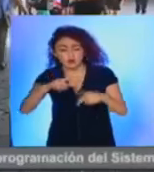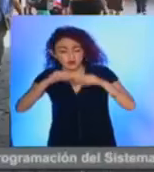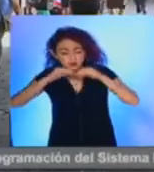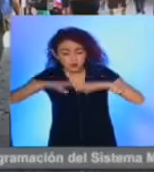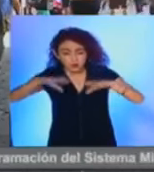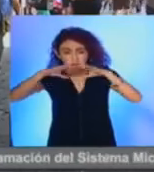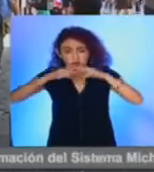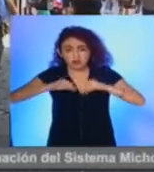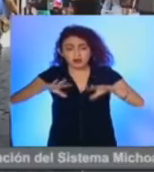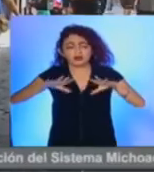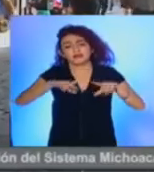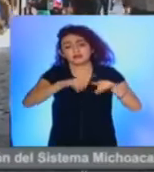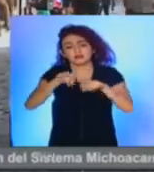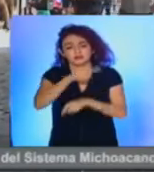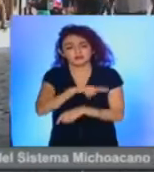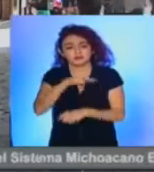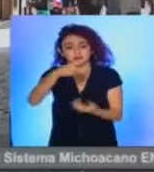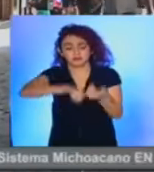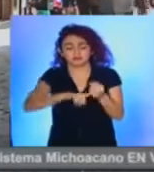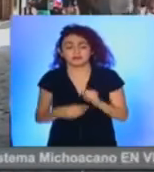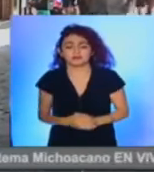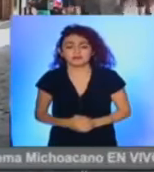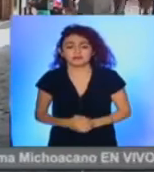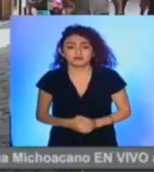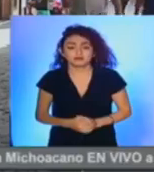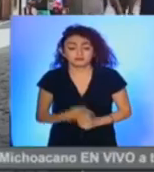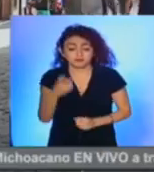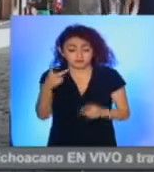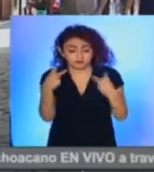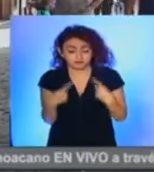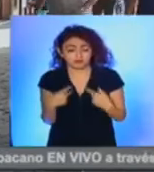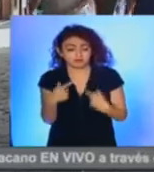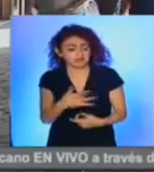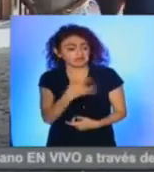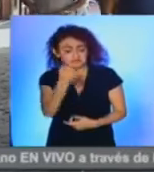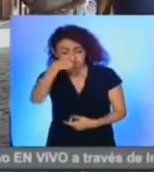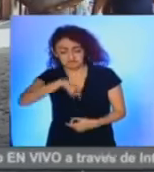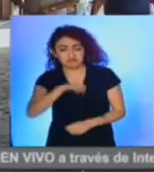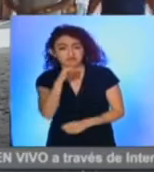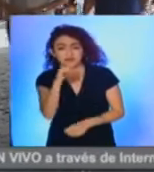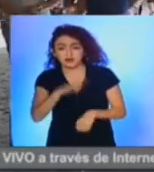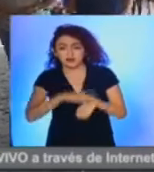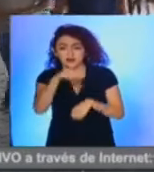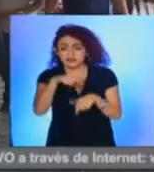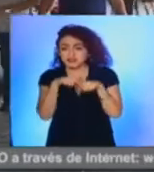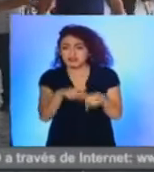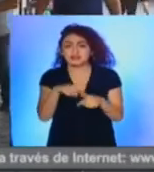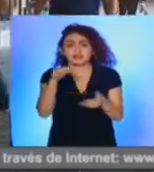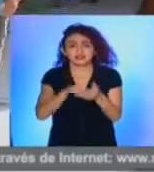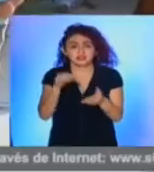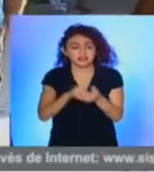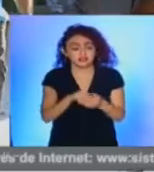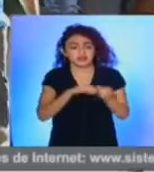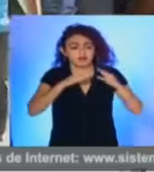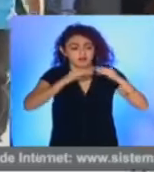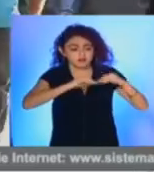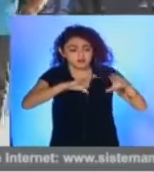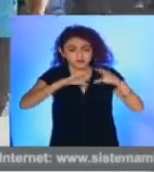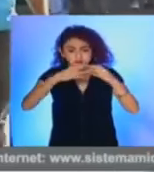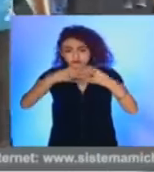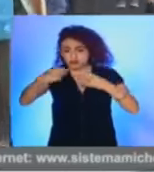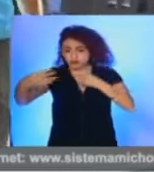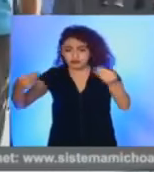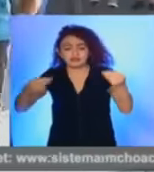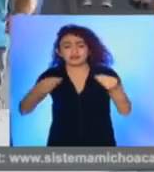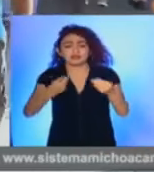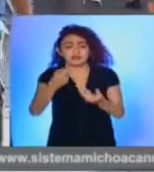en el que se transporta y dispersa el virus. Cabe destacar que son los pacientes asintomáticos los que en su mayoría mantienen activa la cadena de contagio en su círculo